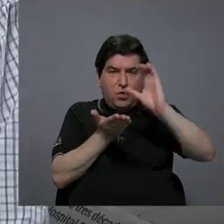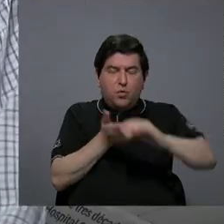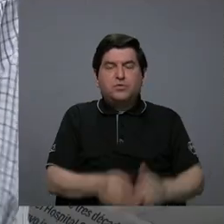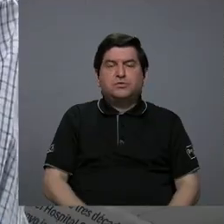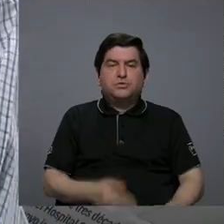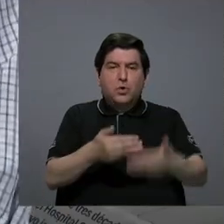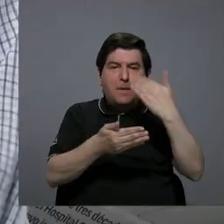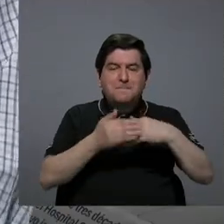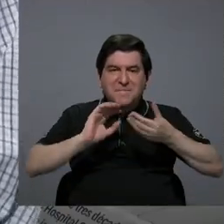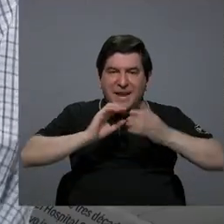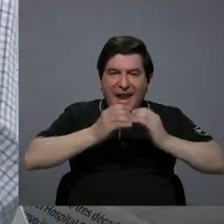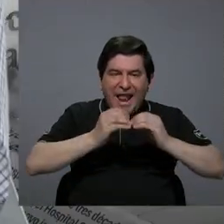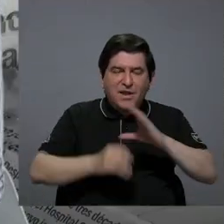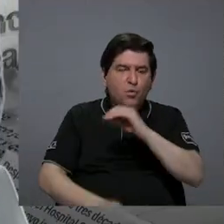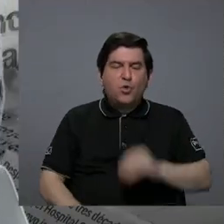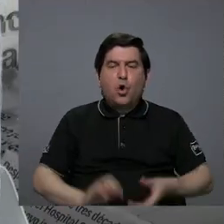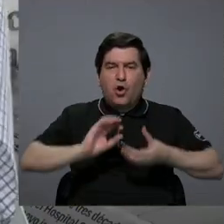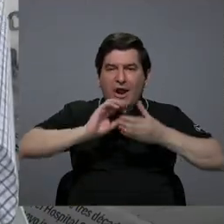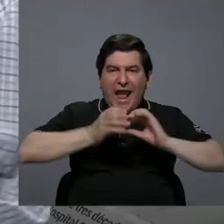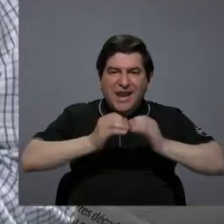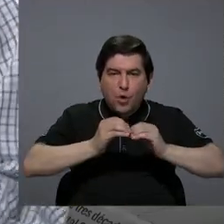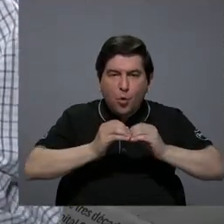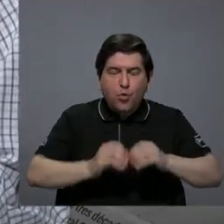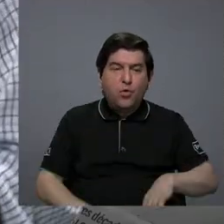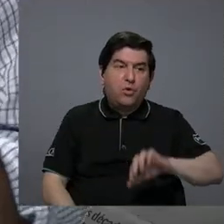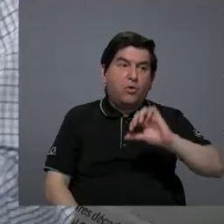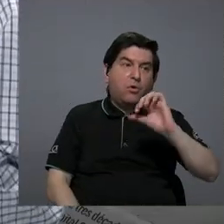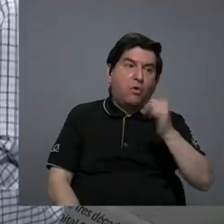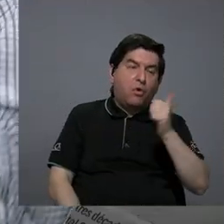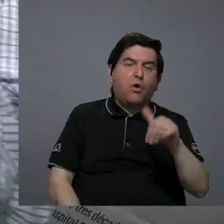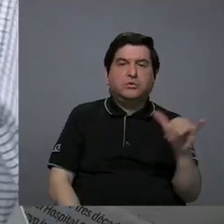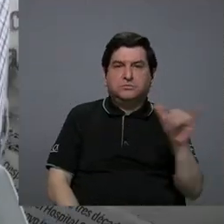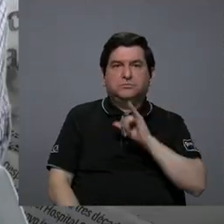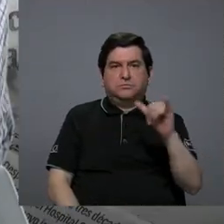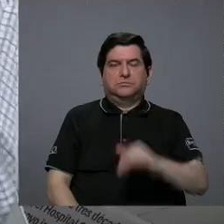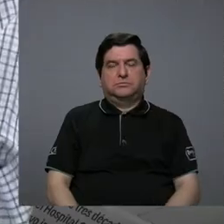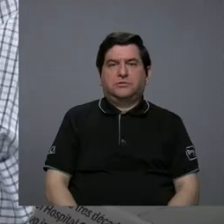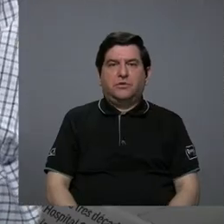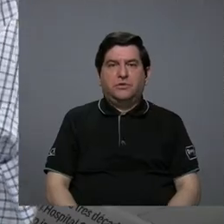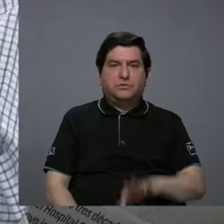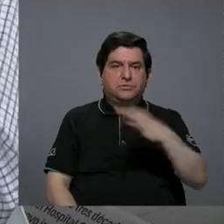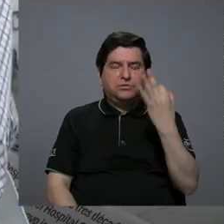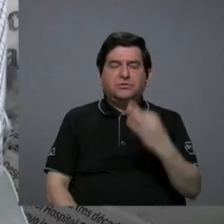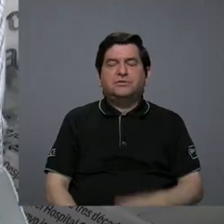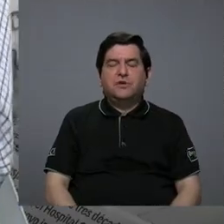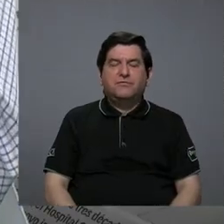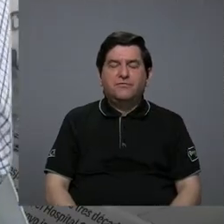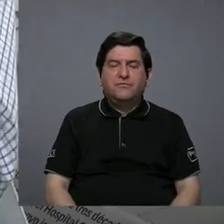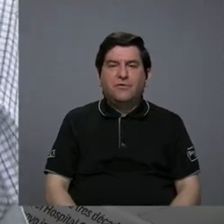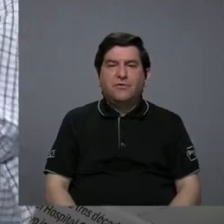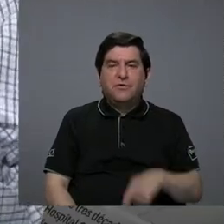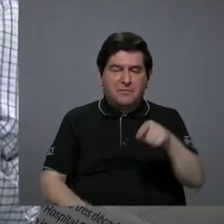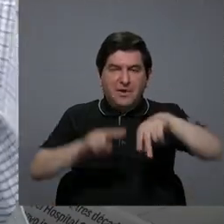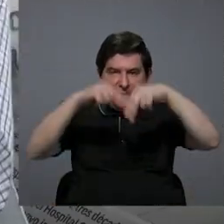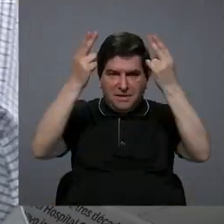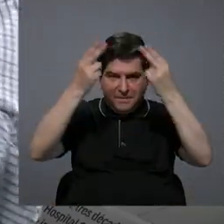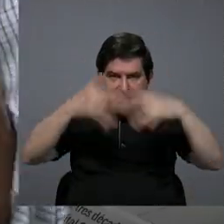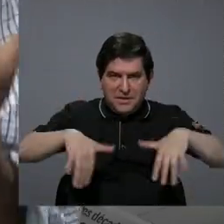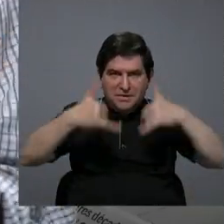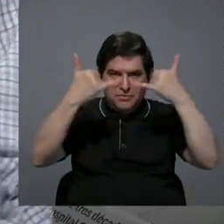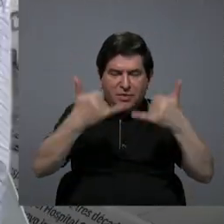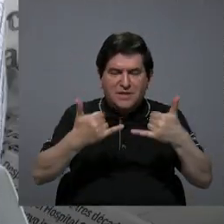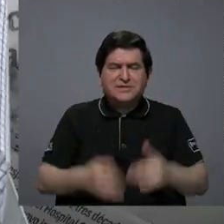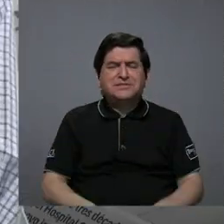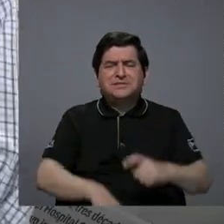de precálculo y de cálculo esos son otros llamados a estar de manera sincrónica digamos que ya